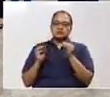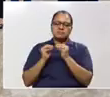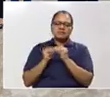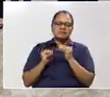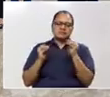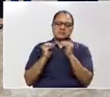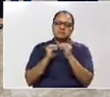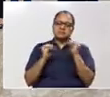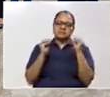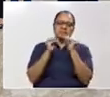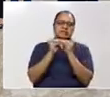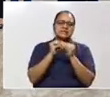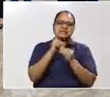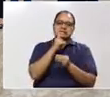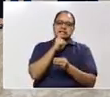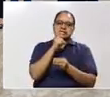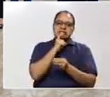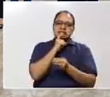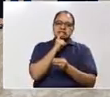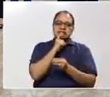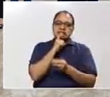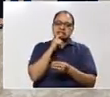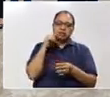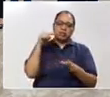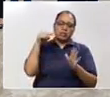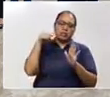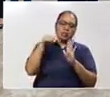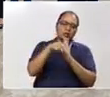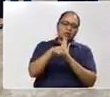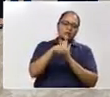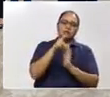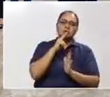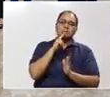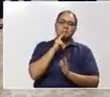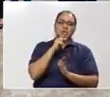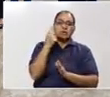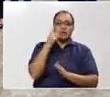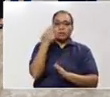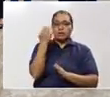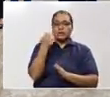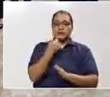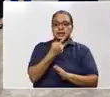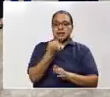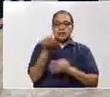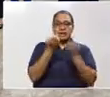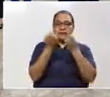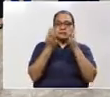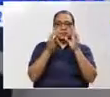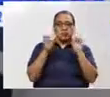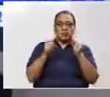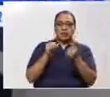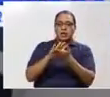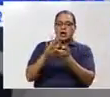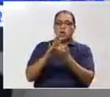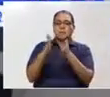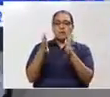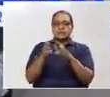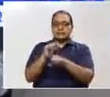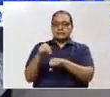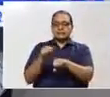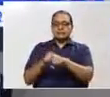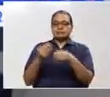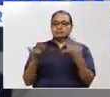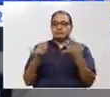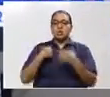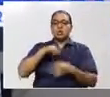no puede sobrevivir si el trabajador no tiene su ingreso natural para poder consumir. En función de eso que estamos aquí, es